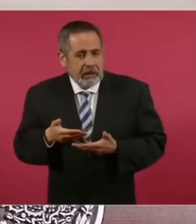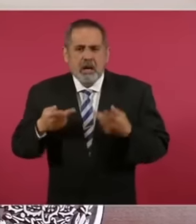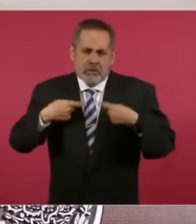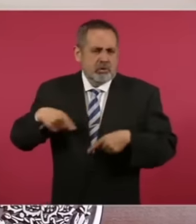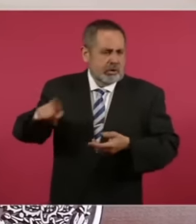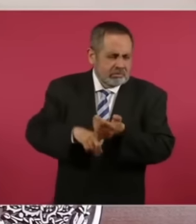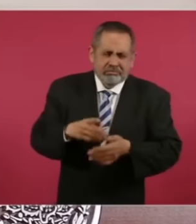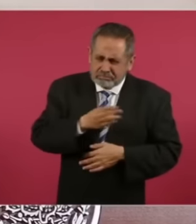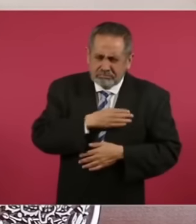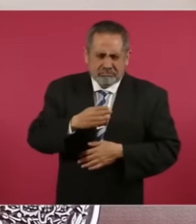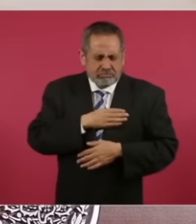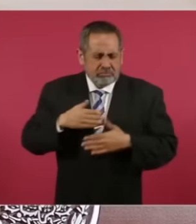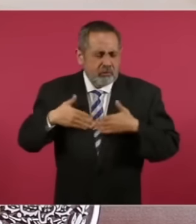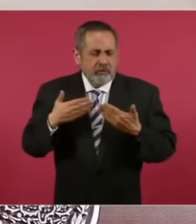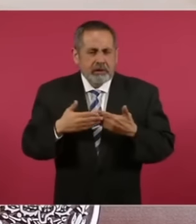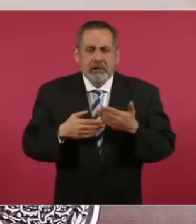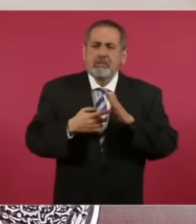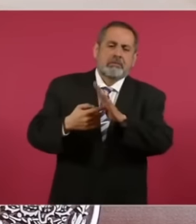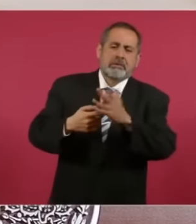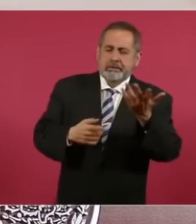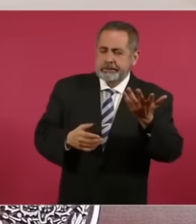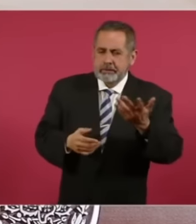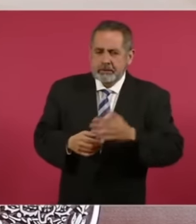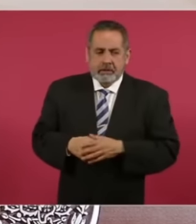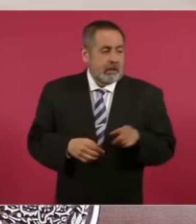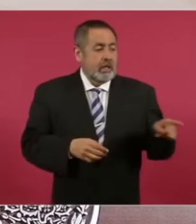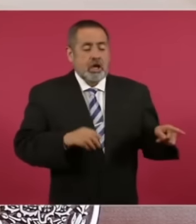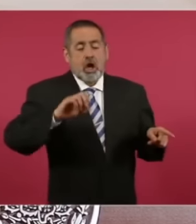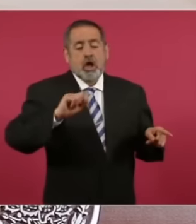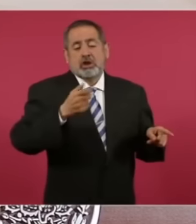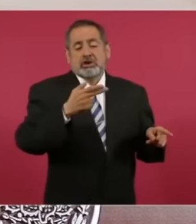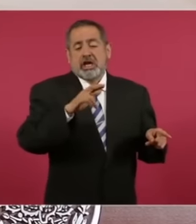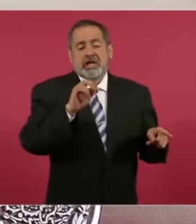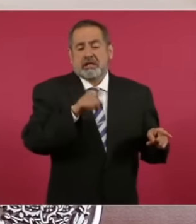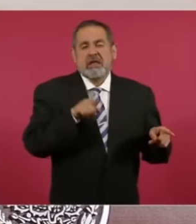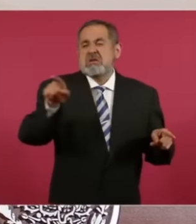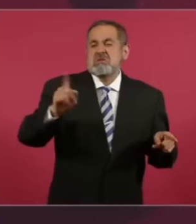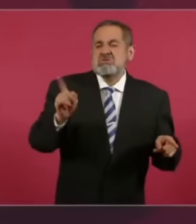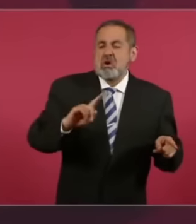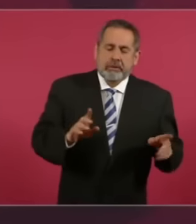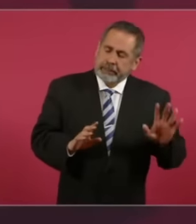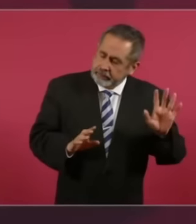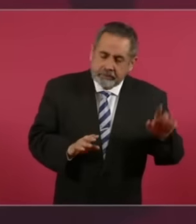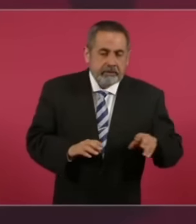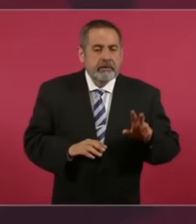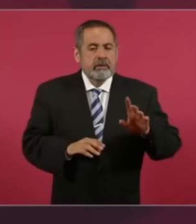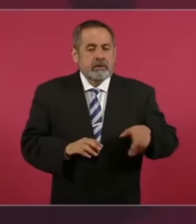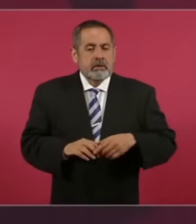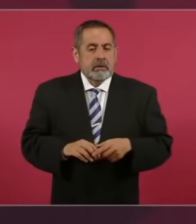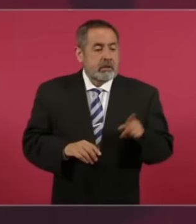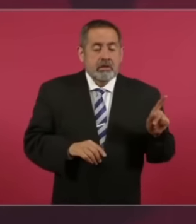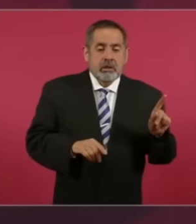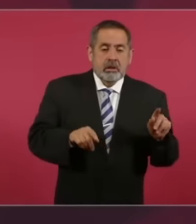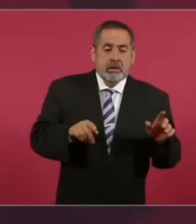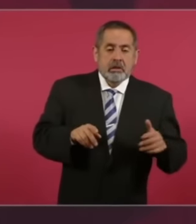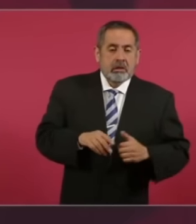buena Aunque diga Sheridan Que no es Así Que la gente Es